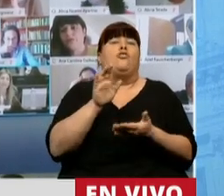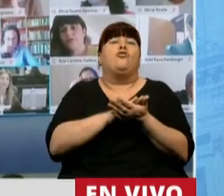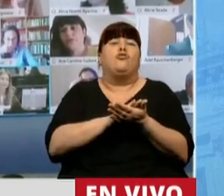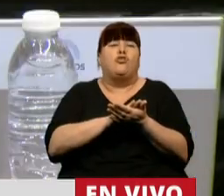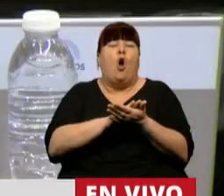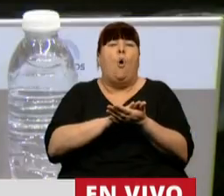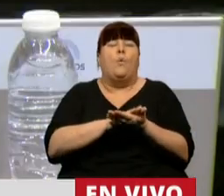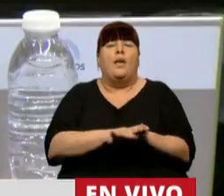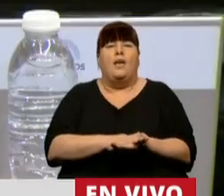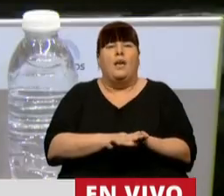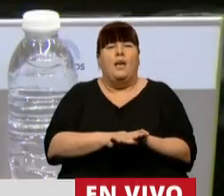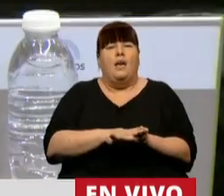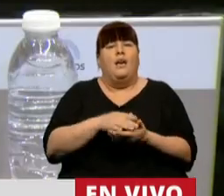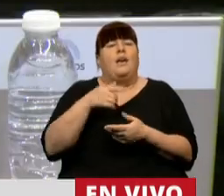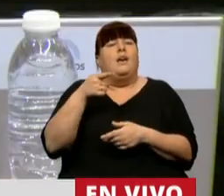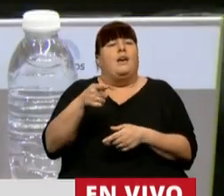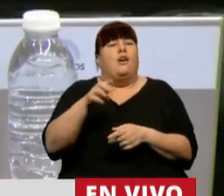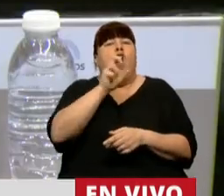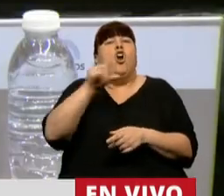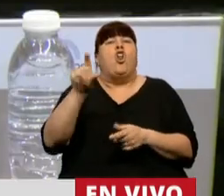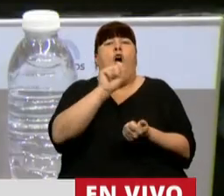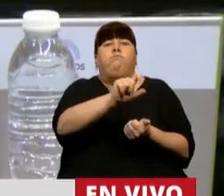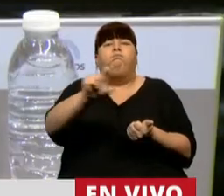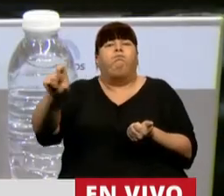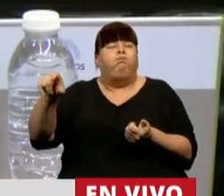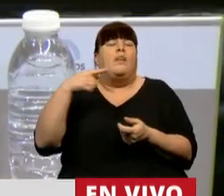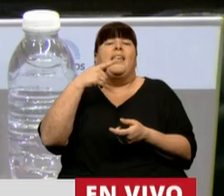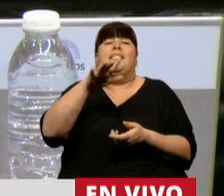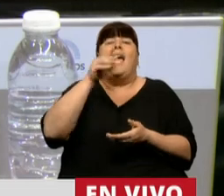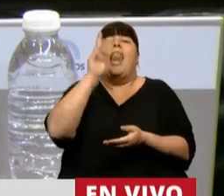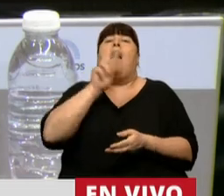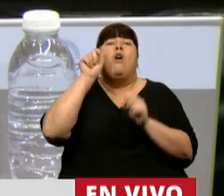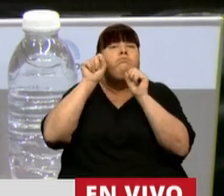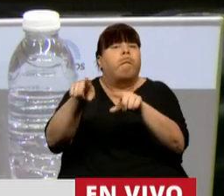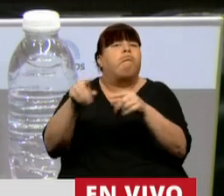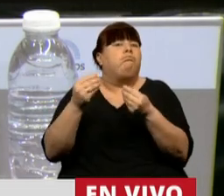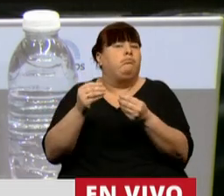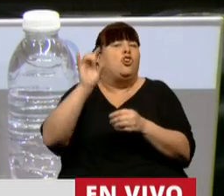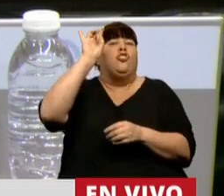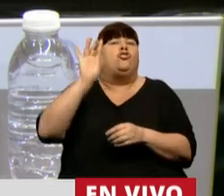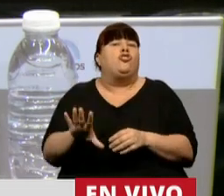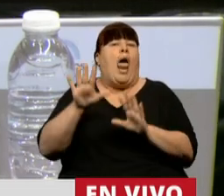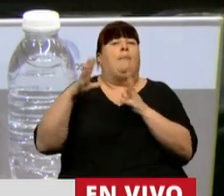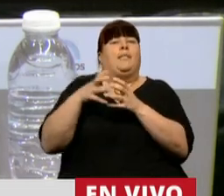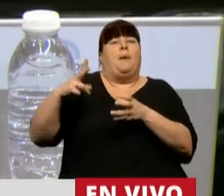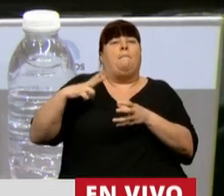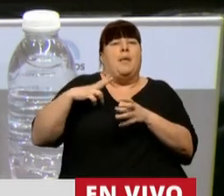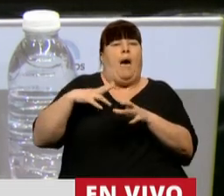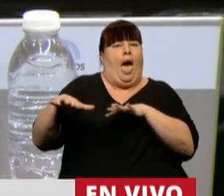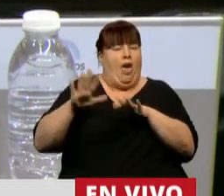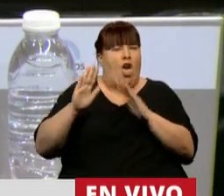que ver con la reafirmación de una asignación de roles que determinaba que el lugar de la mujer estaba en la esfera privada,